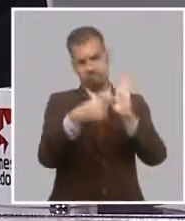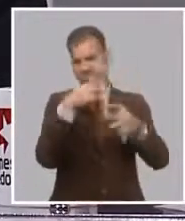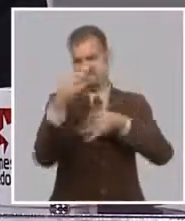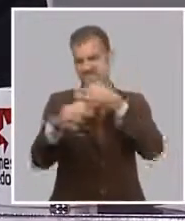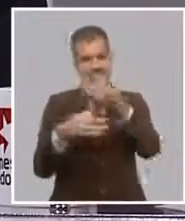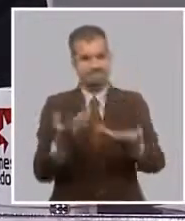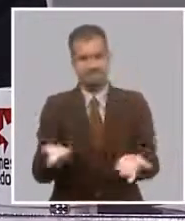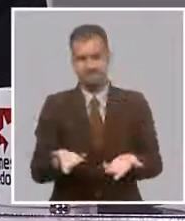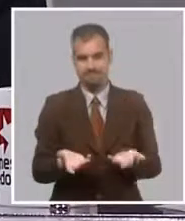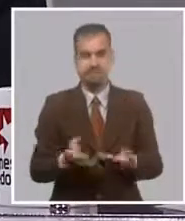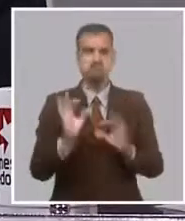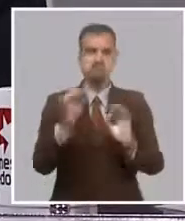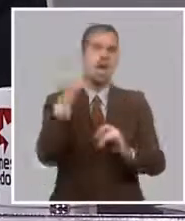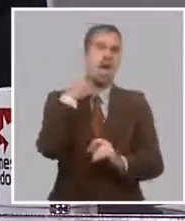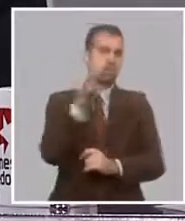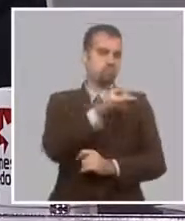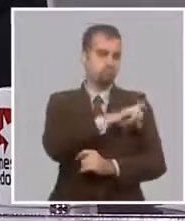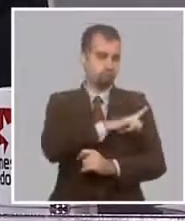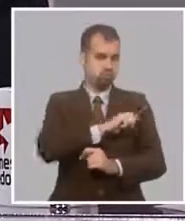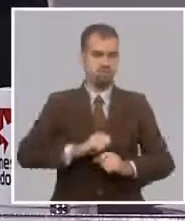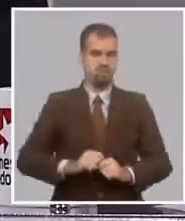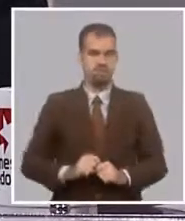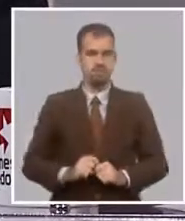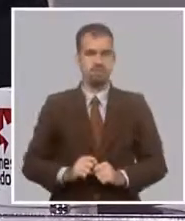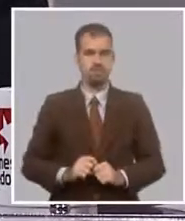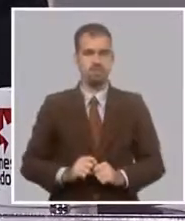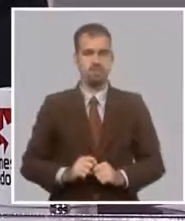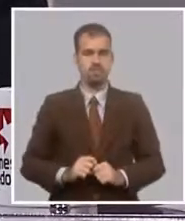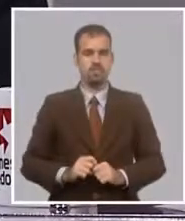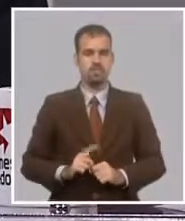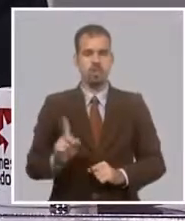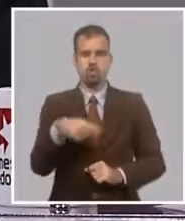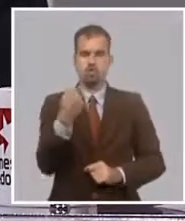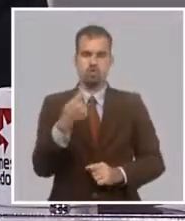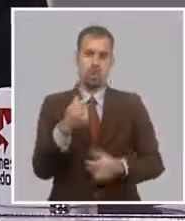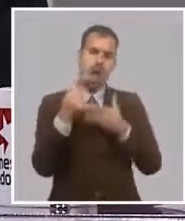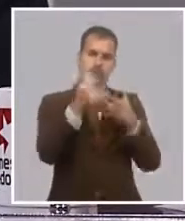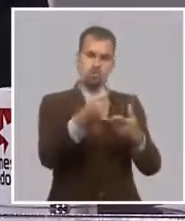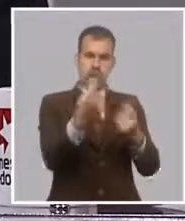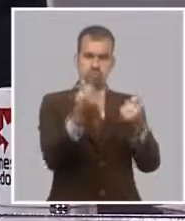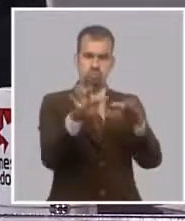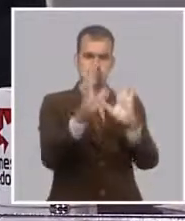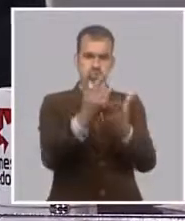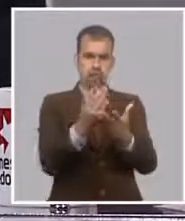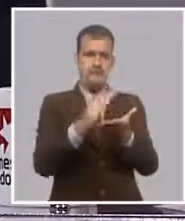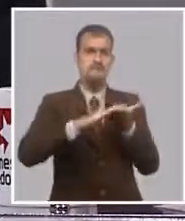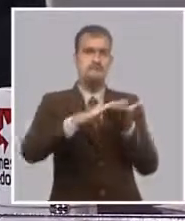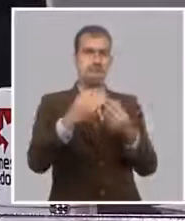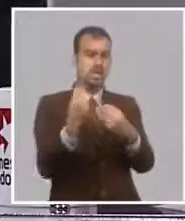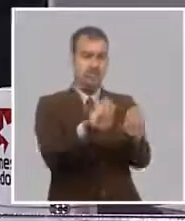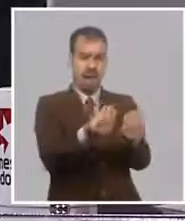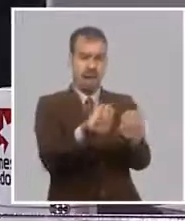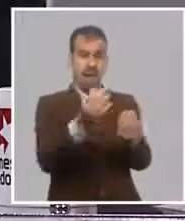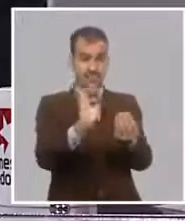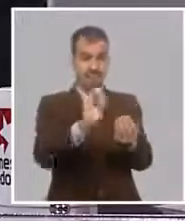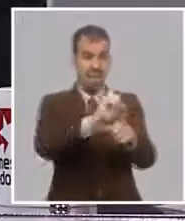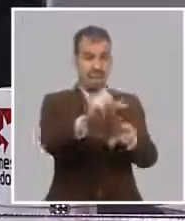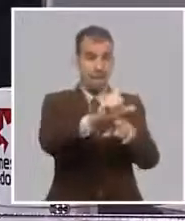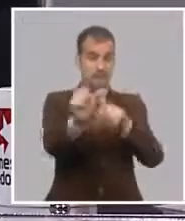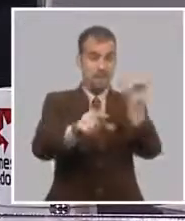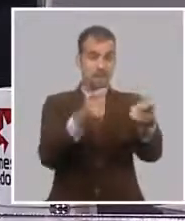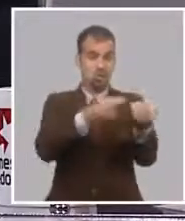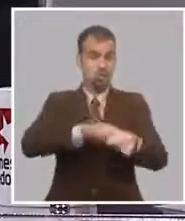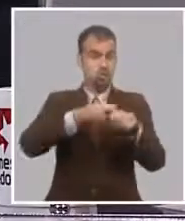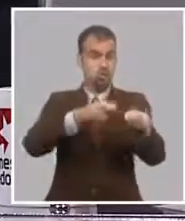les puedo decir que el año pasado el financiamiento a la actividad agropecuaria en el sistema bancario cubano representó